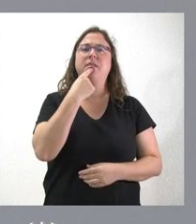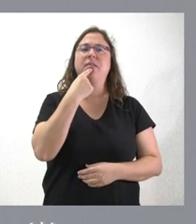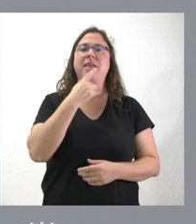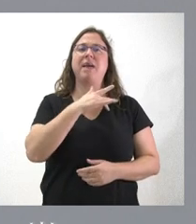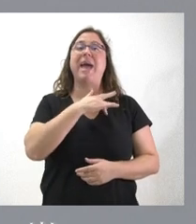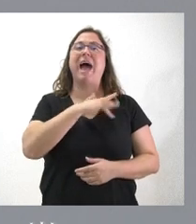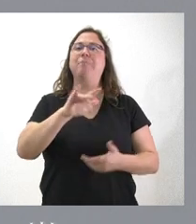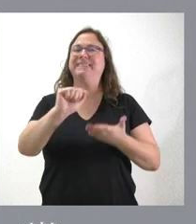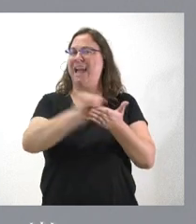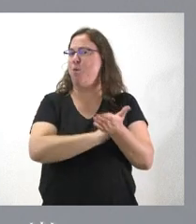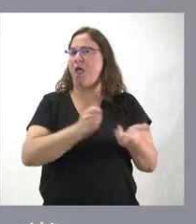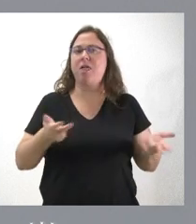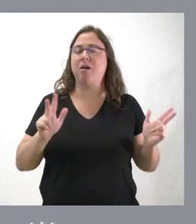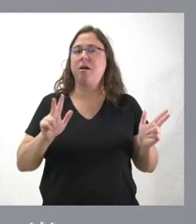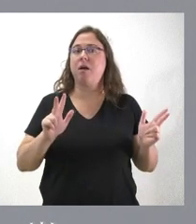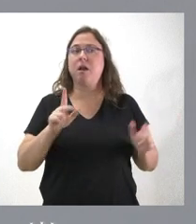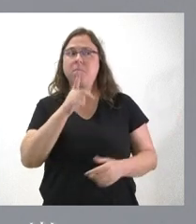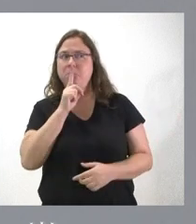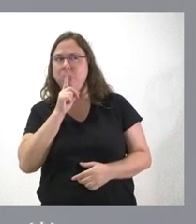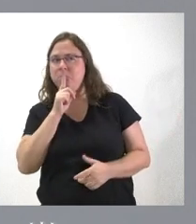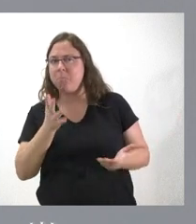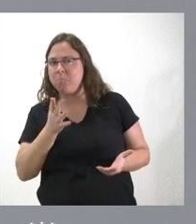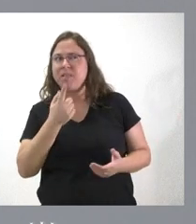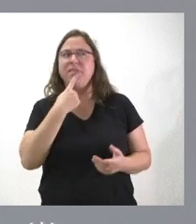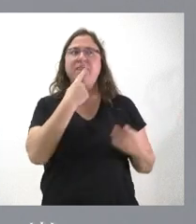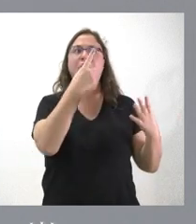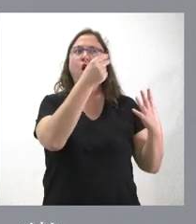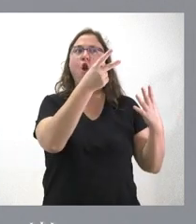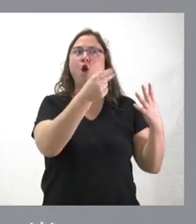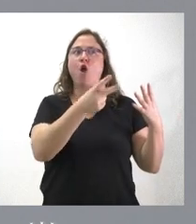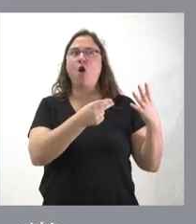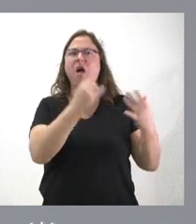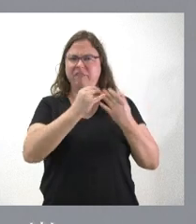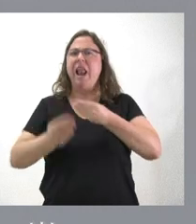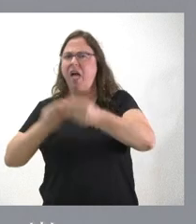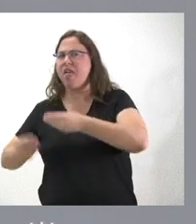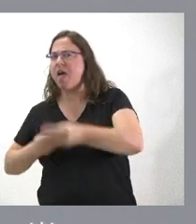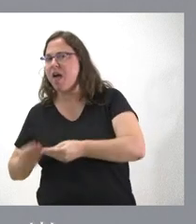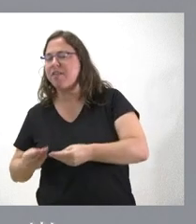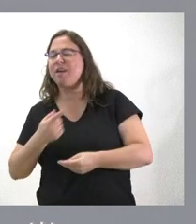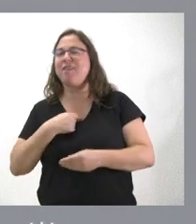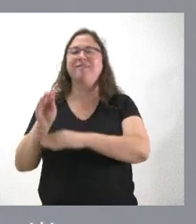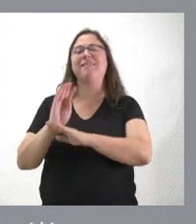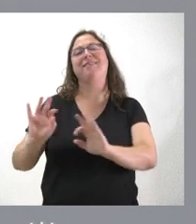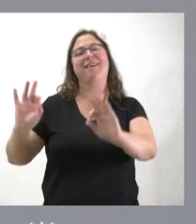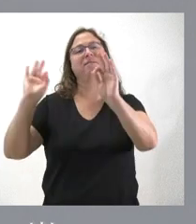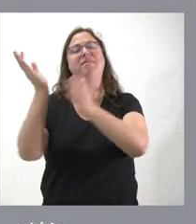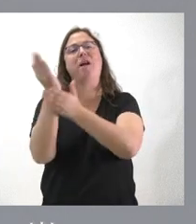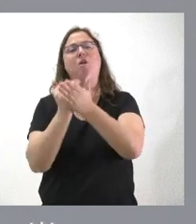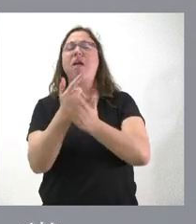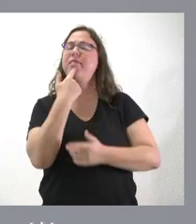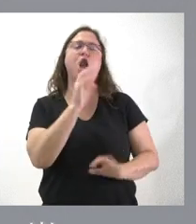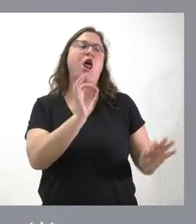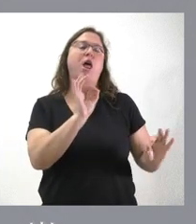amnistías y ahora hay silencio y negar que iba a haber privilegios o tratos de favor a algunas comunidades autónomas